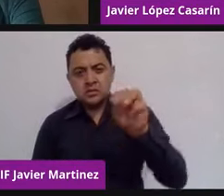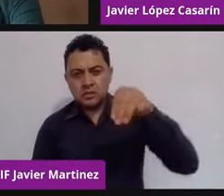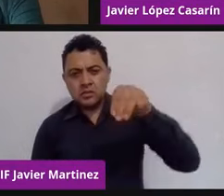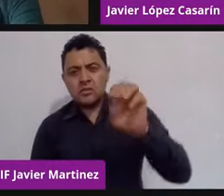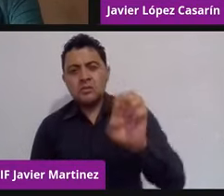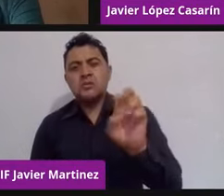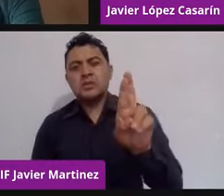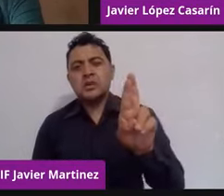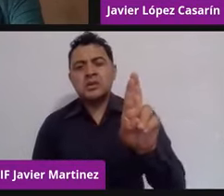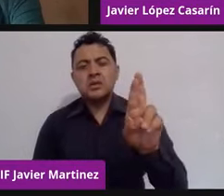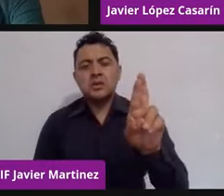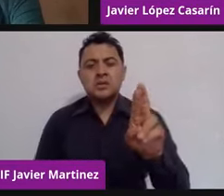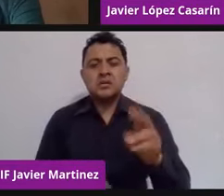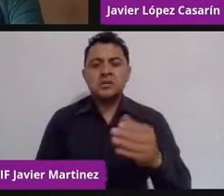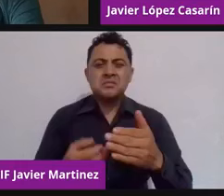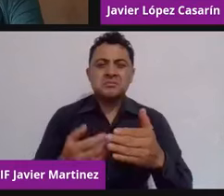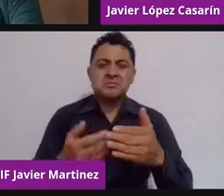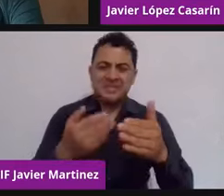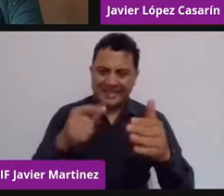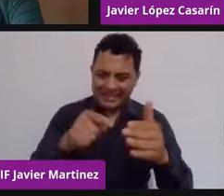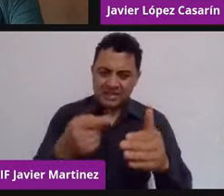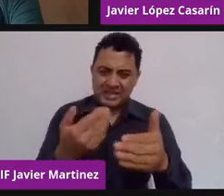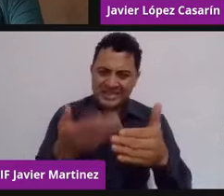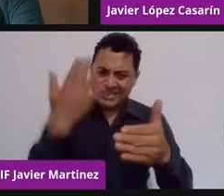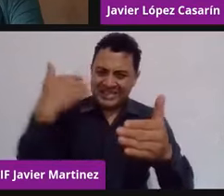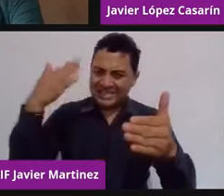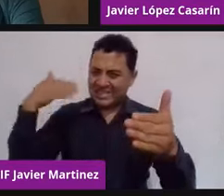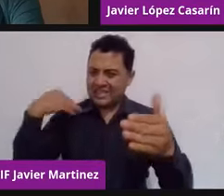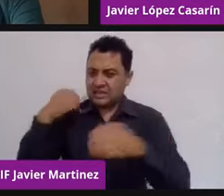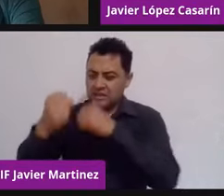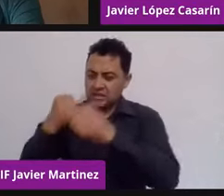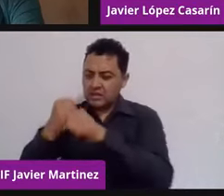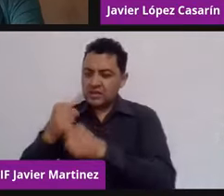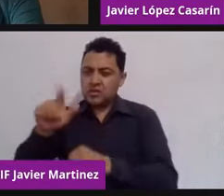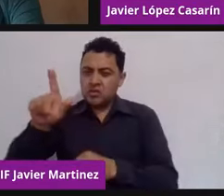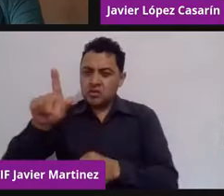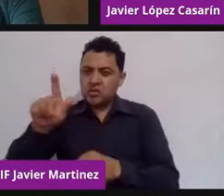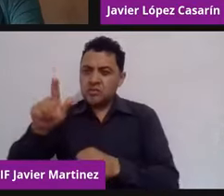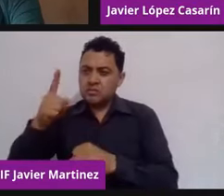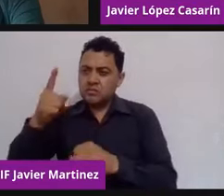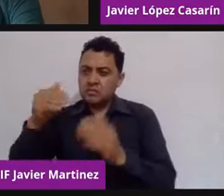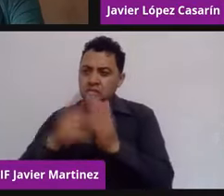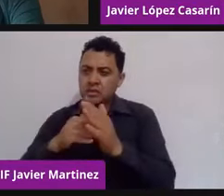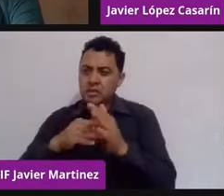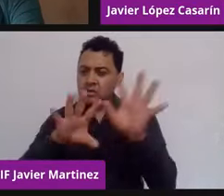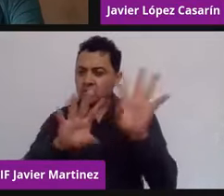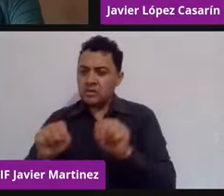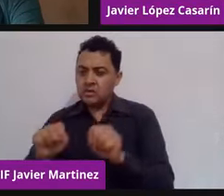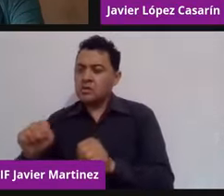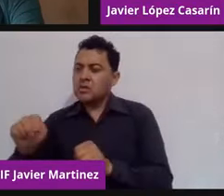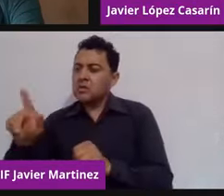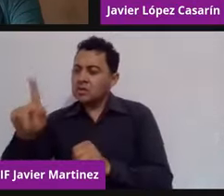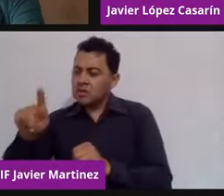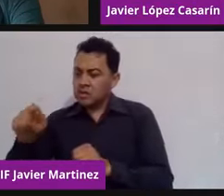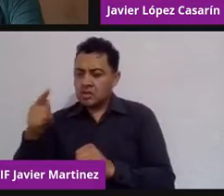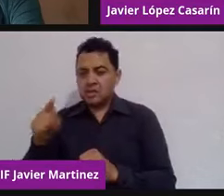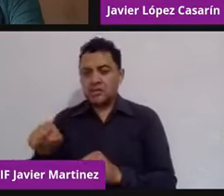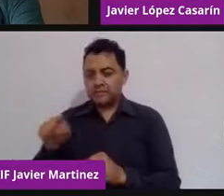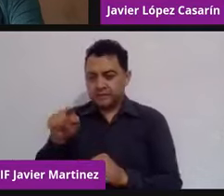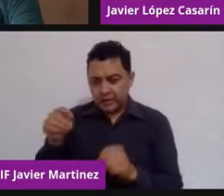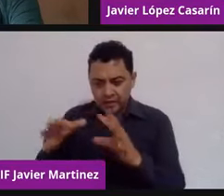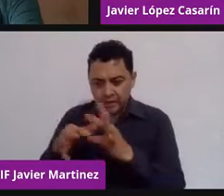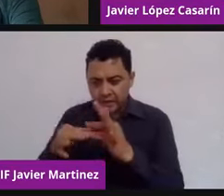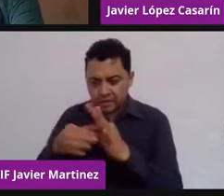70 por McLuhan y Nebit donde hablaban que gracias a la tecnología el consumidor